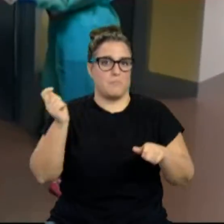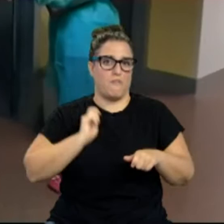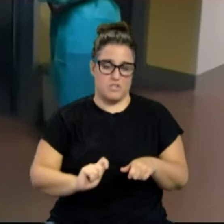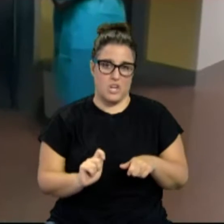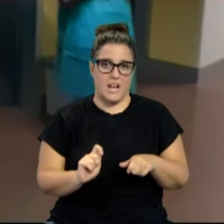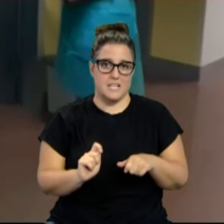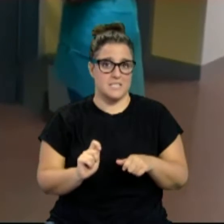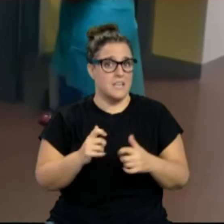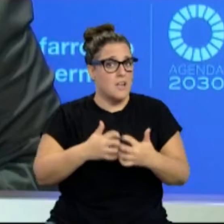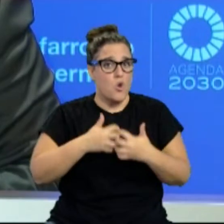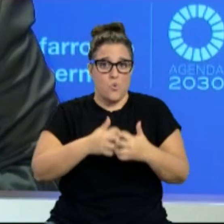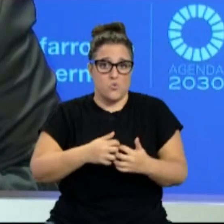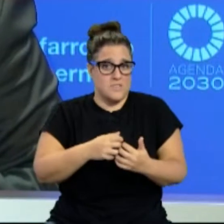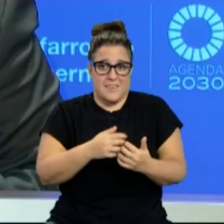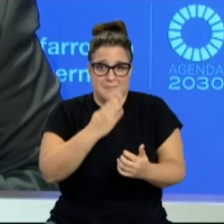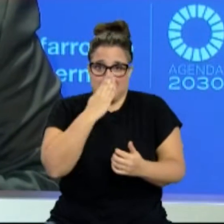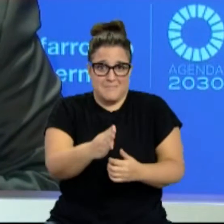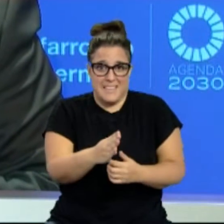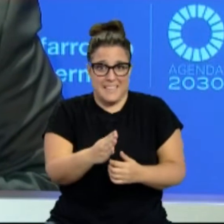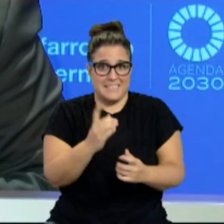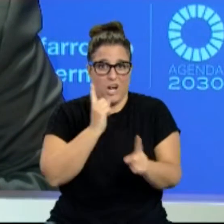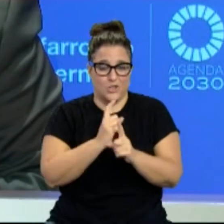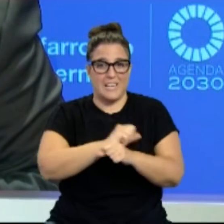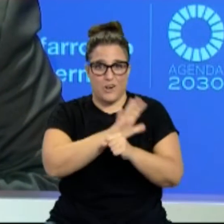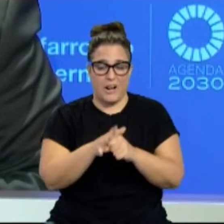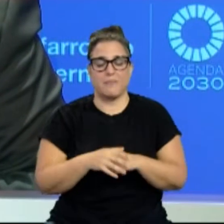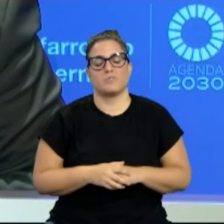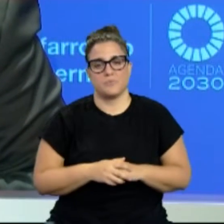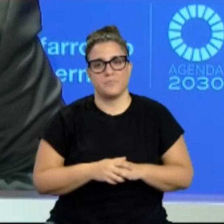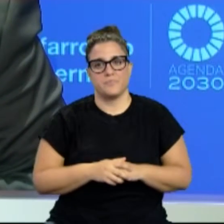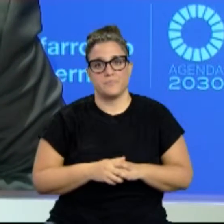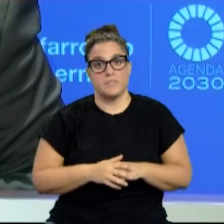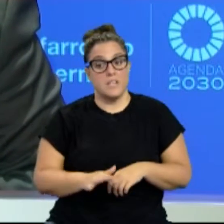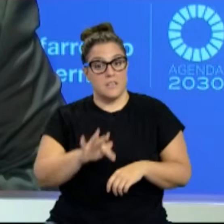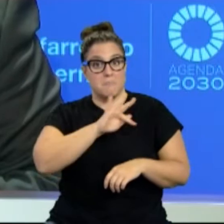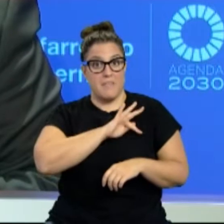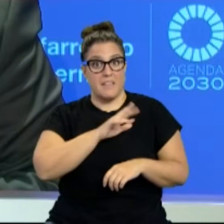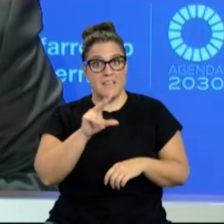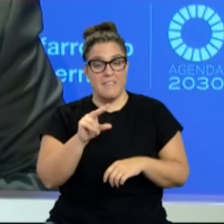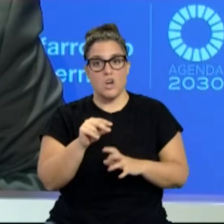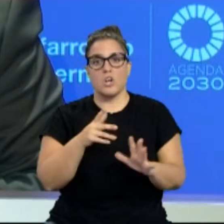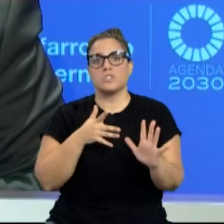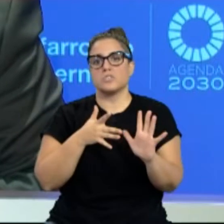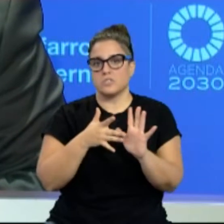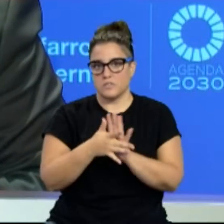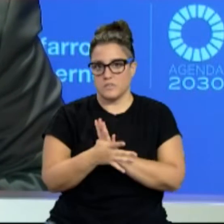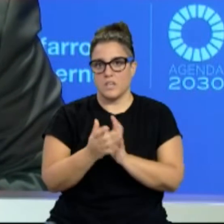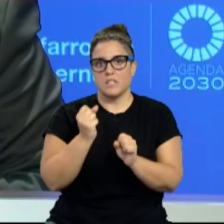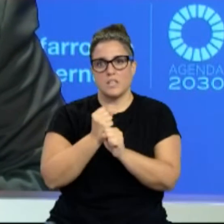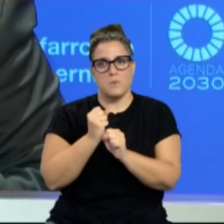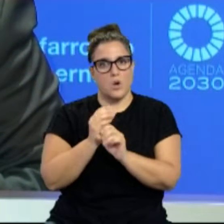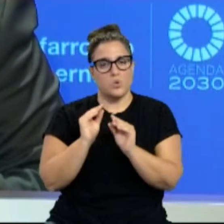primera línea contra el coronavirus. En este caso, la concesión de la madera de oro al personal sanitario y sociosanitario no desmerece en absoluto la